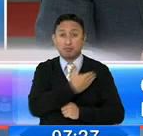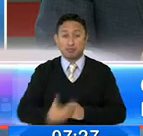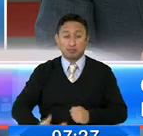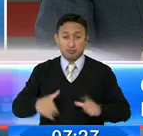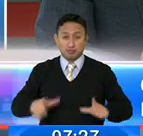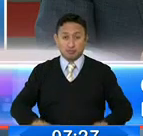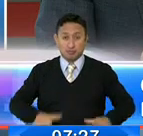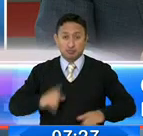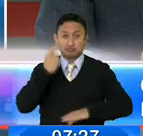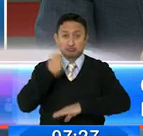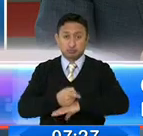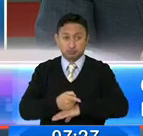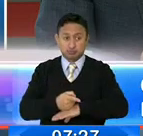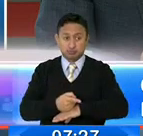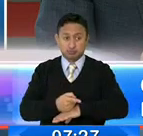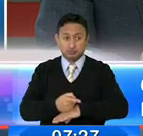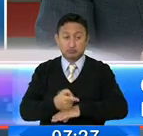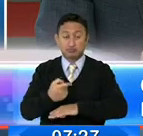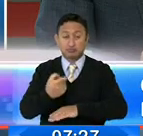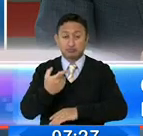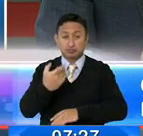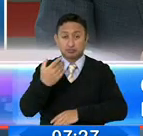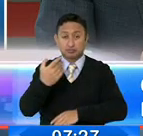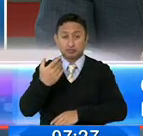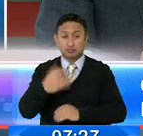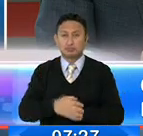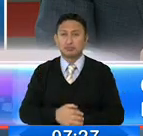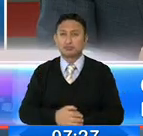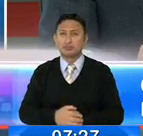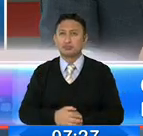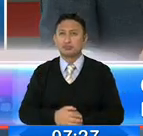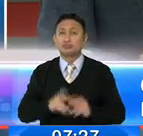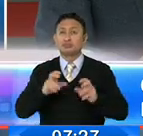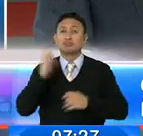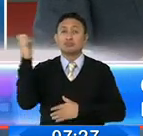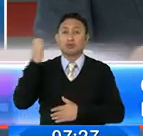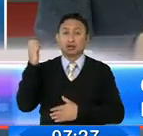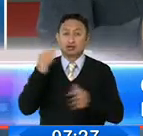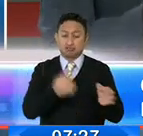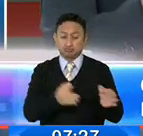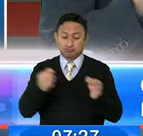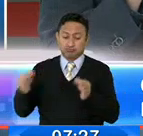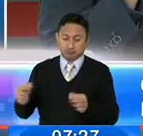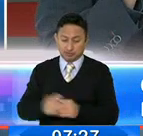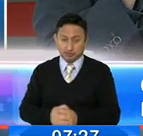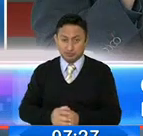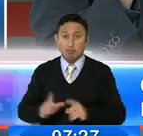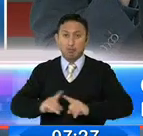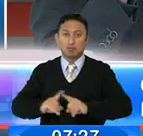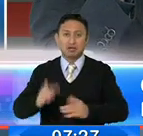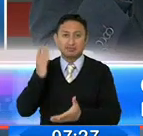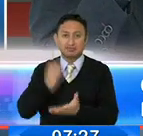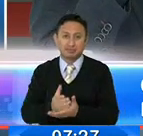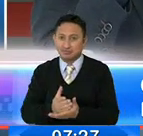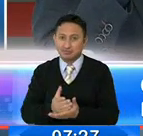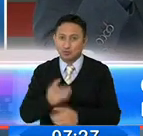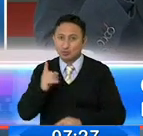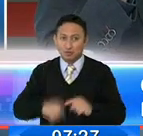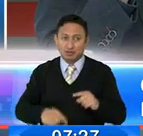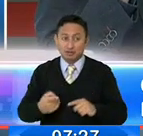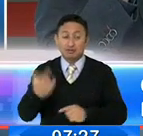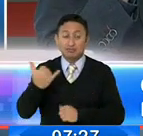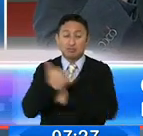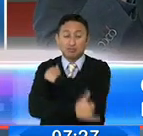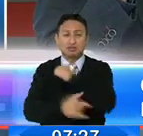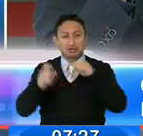extendió el decreto ejecutivo justamente de emergencia. Pero ya no se va a poder más, ya va a llegar un rato que el país ya